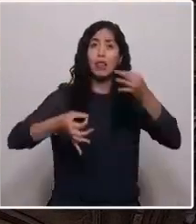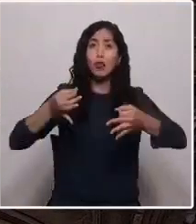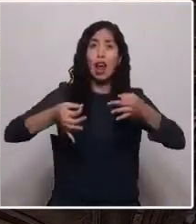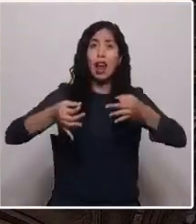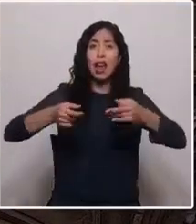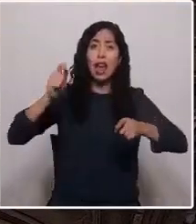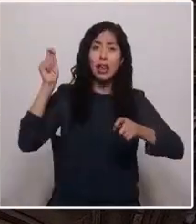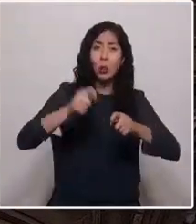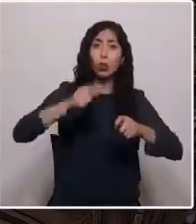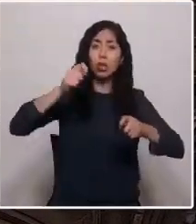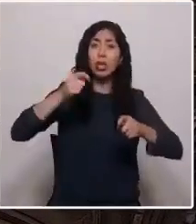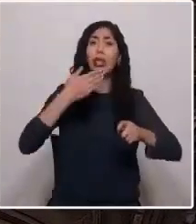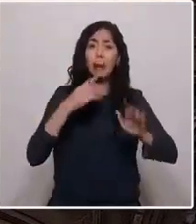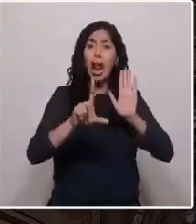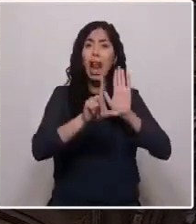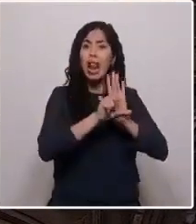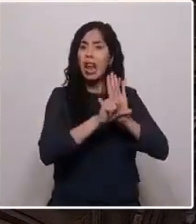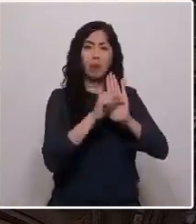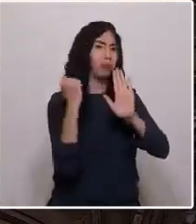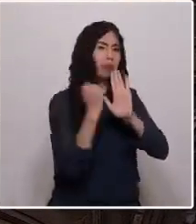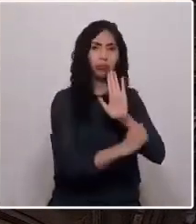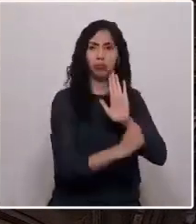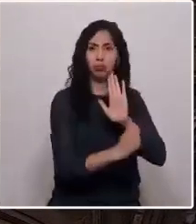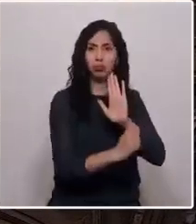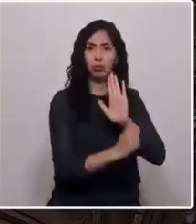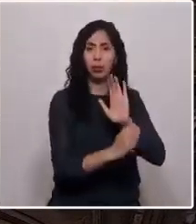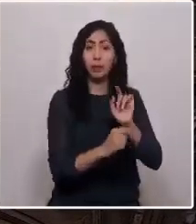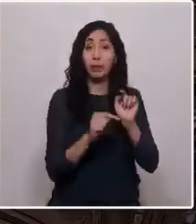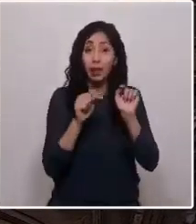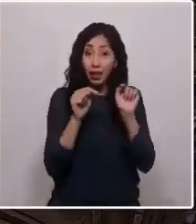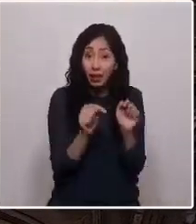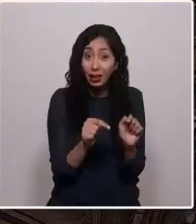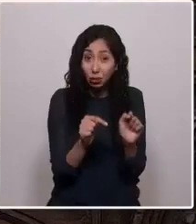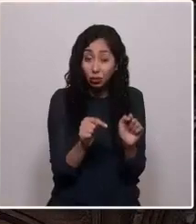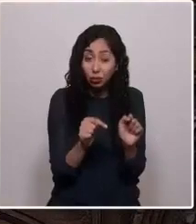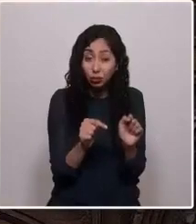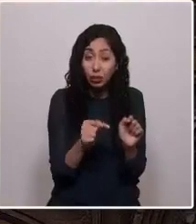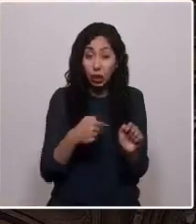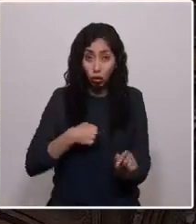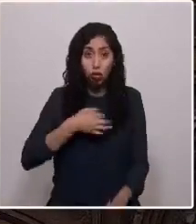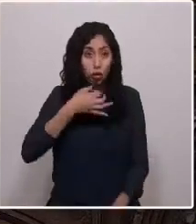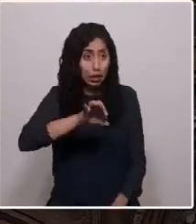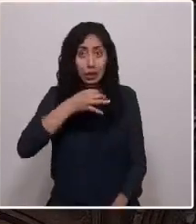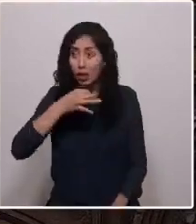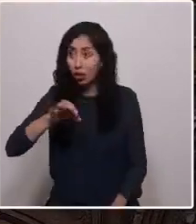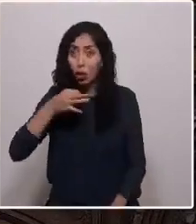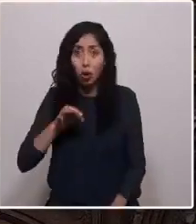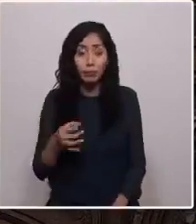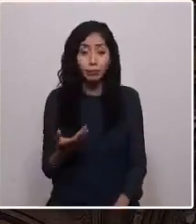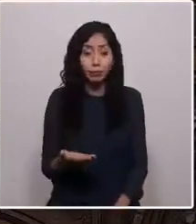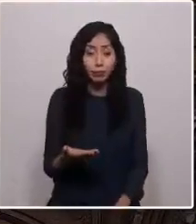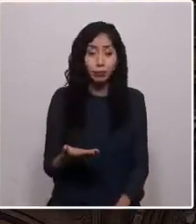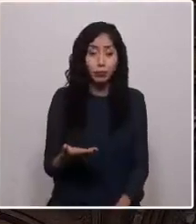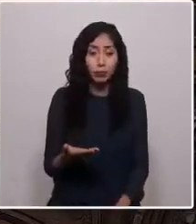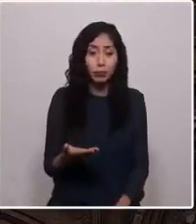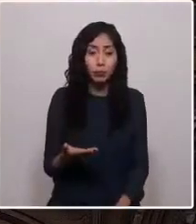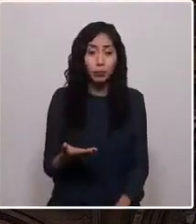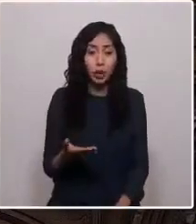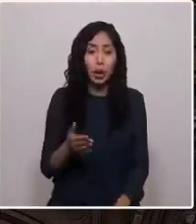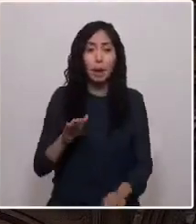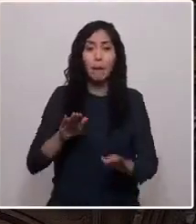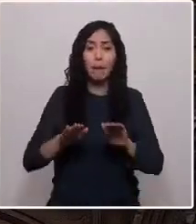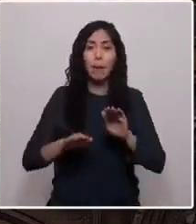deje sin efecto esta misma ley. Este hecho que estoy relatando pareciera que es algo inédito en este